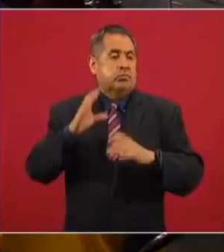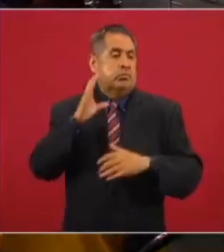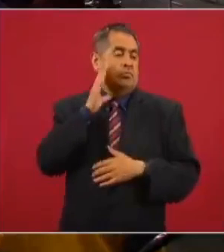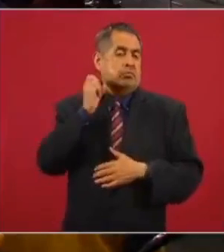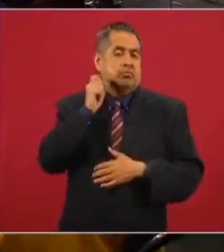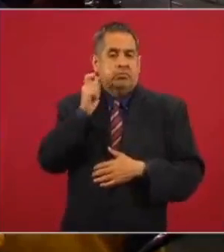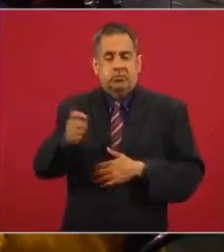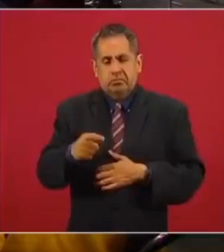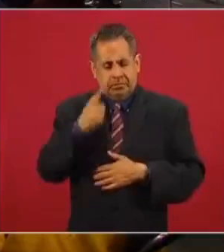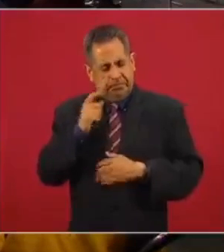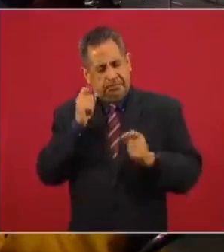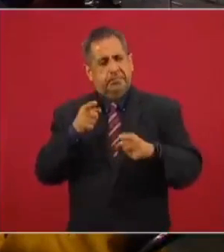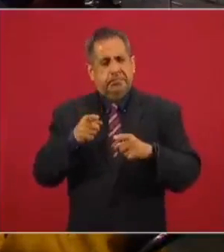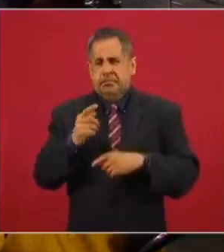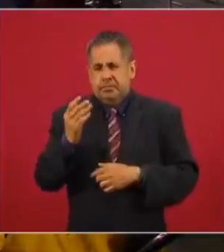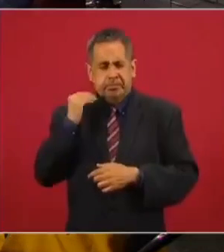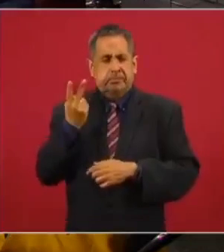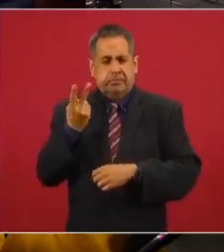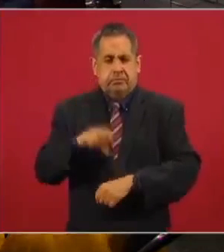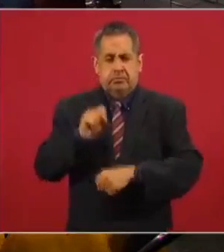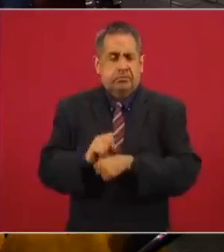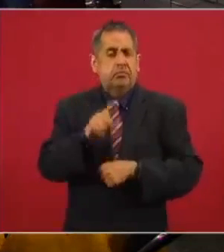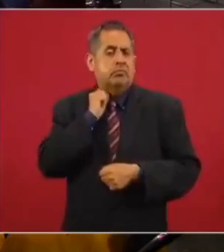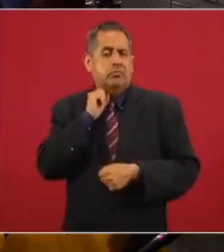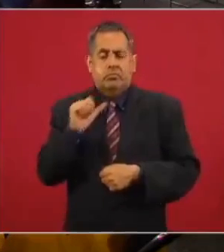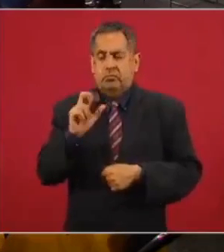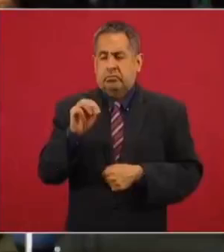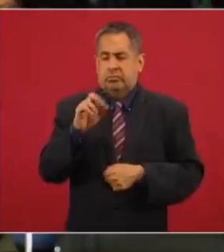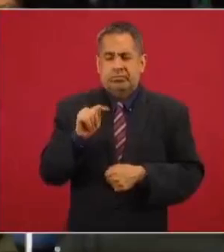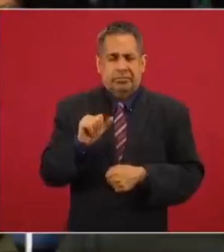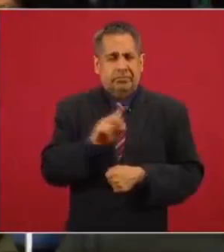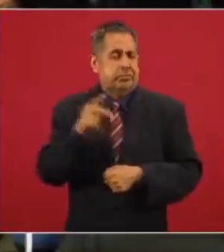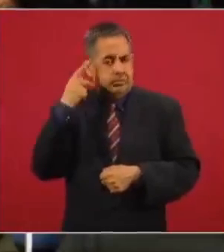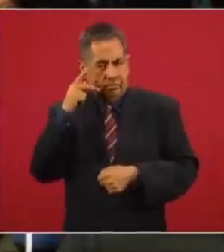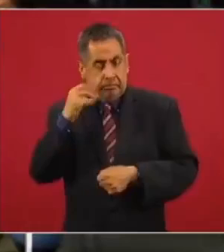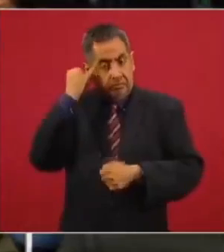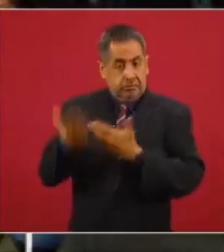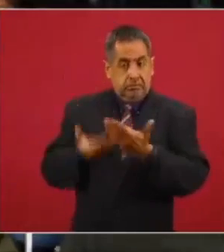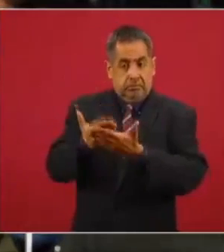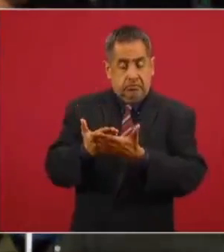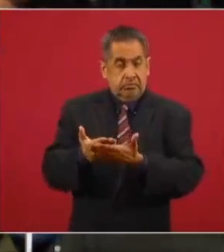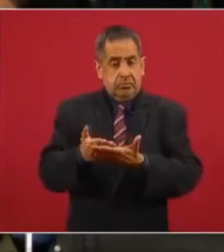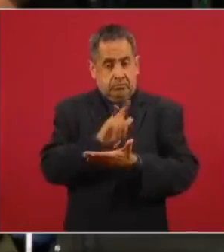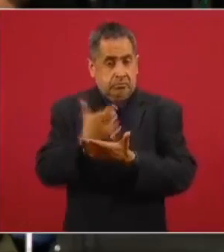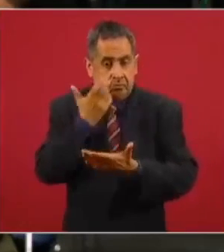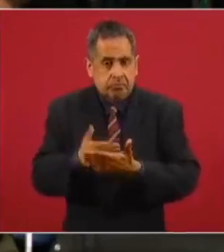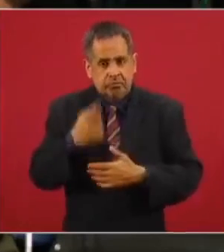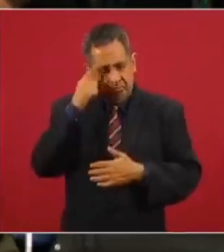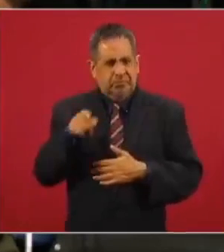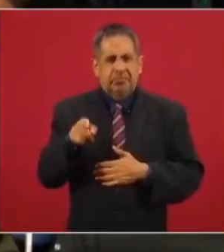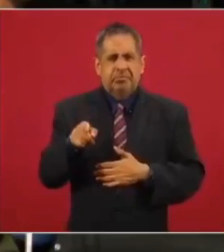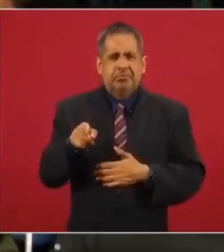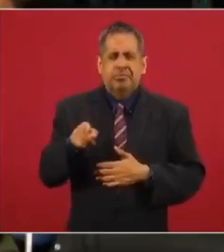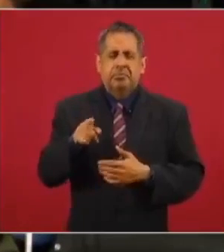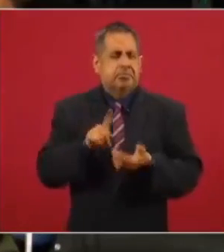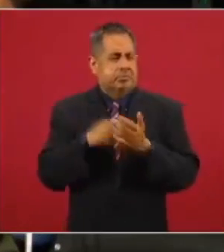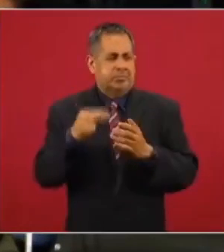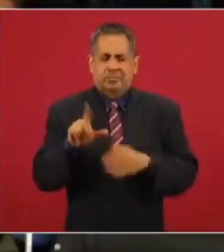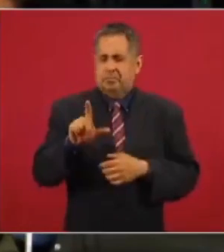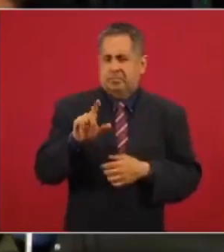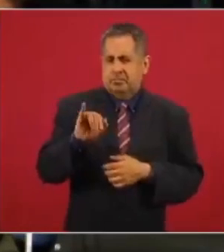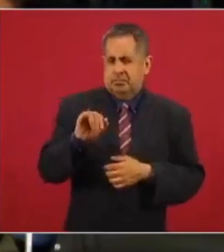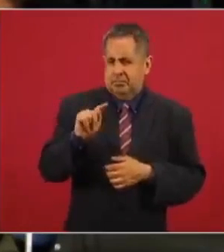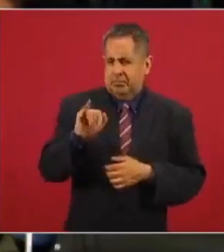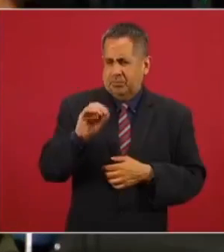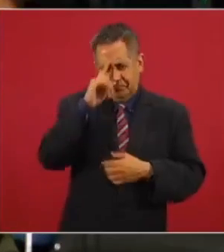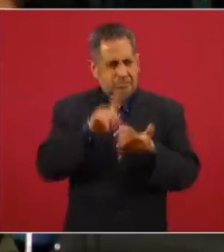El de la República nos llama la atención, hace dos semanas el senador de Armenta de Puebla presentó una iniciativa para buscar que el litio, que es una sustancia que regularmente